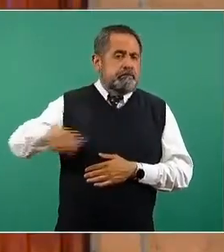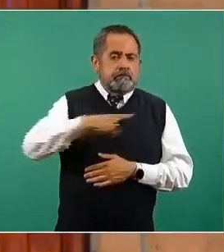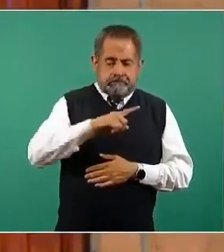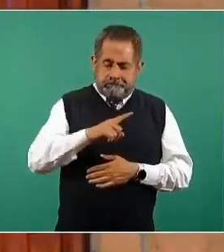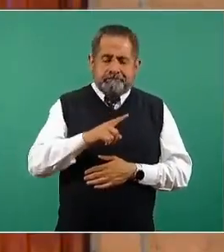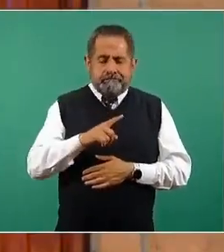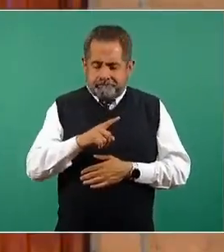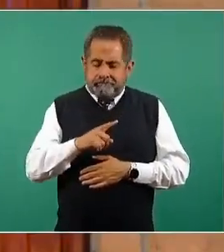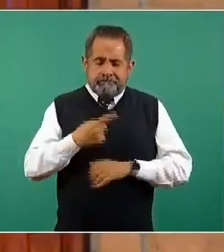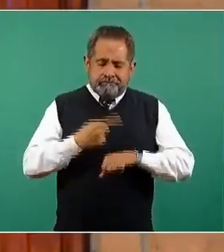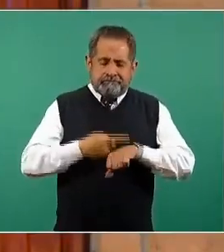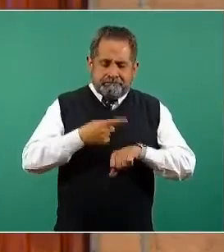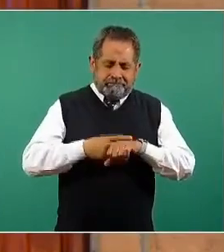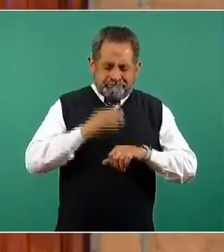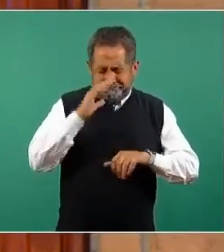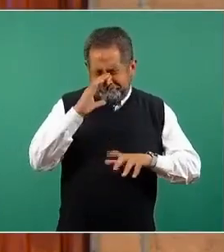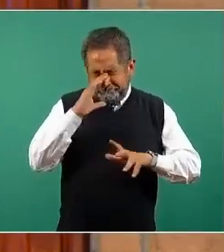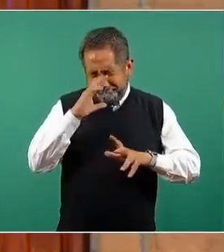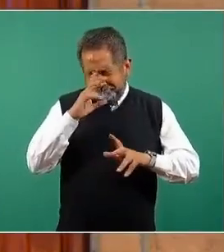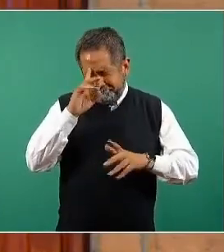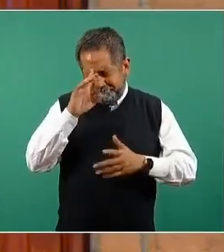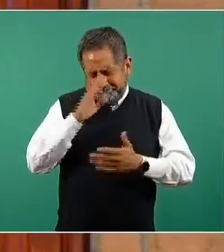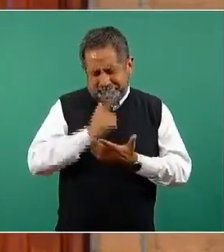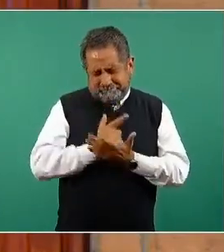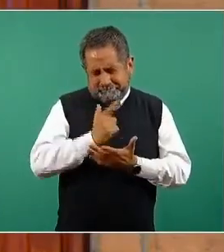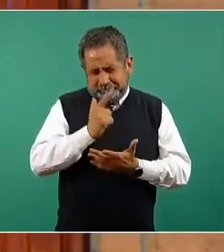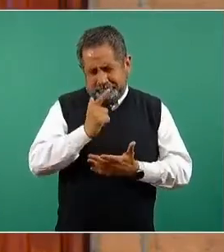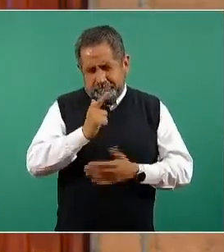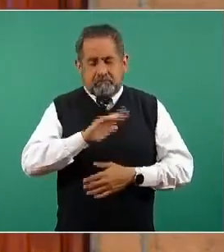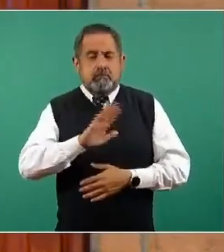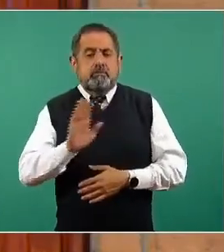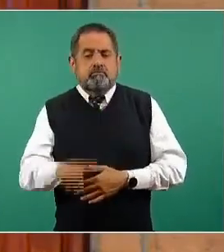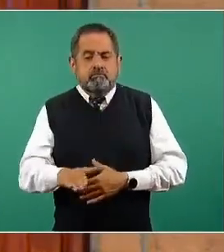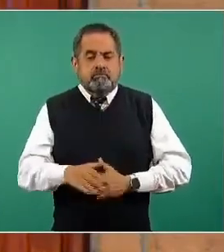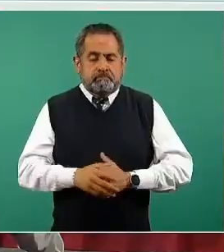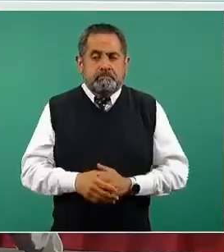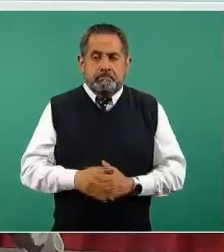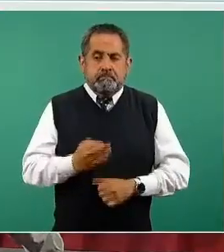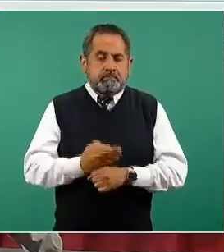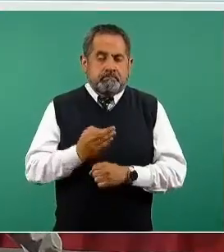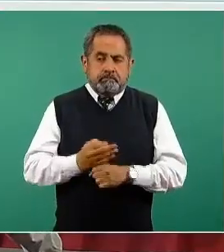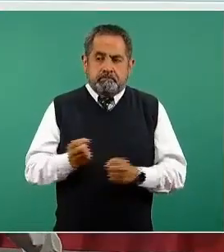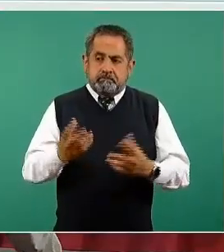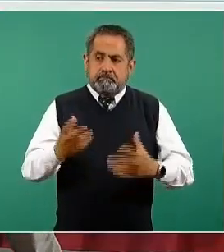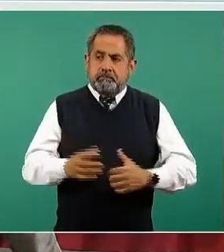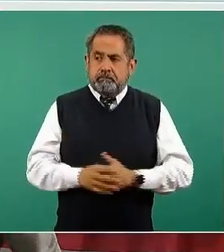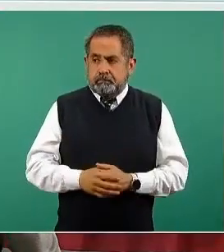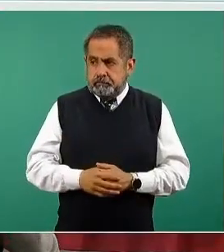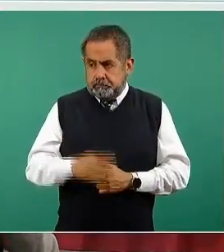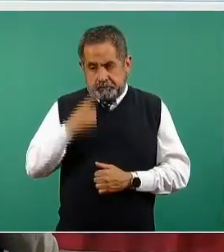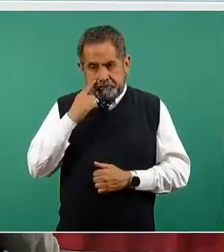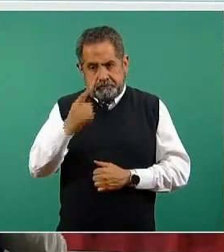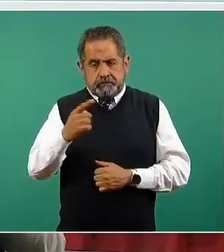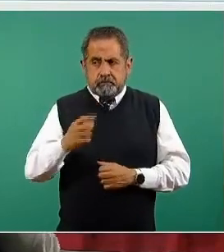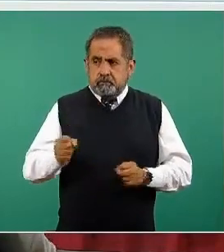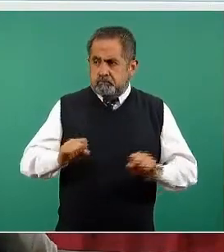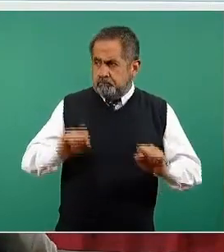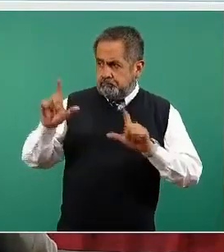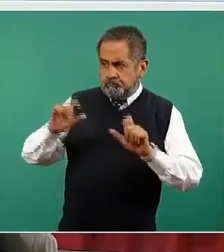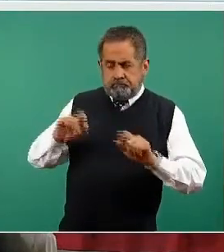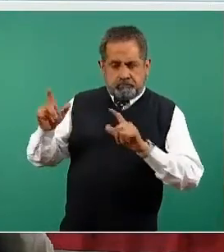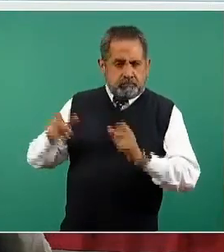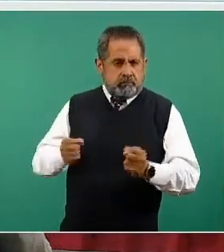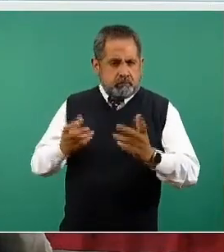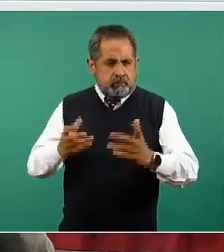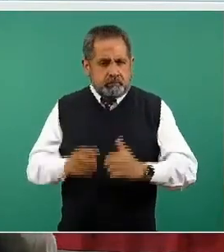haber llegado a padecer COVID crítico, perdieron la vida hasta este momento. Veamos la siguiente diapositiva.